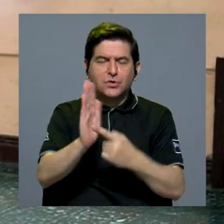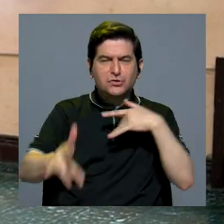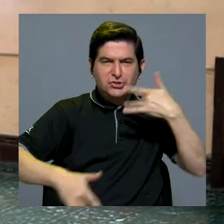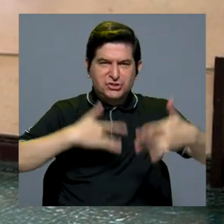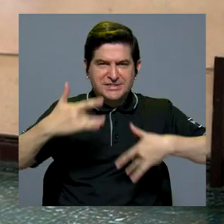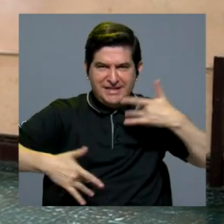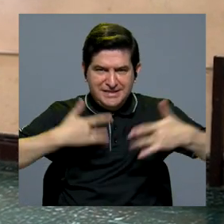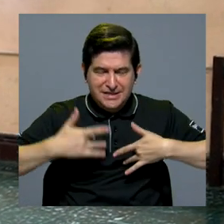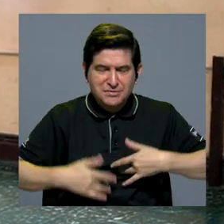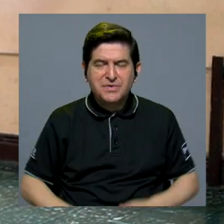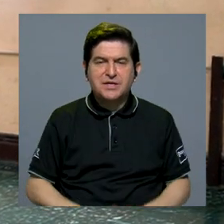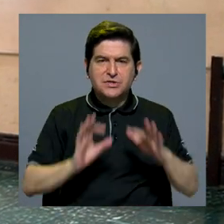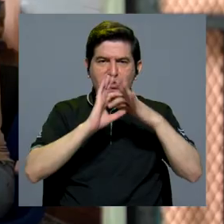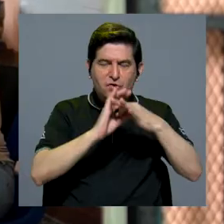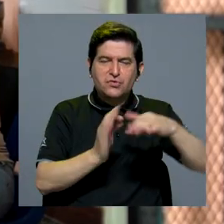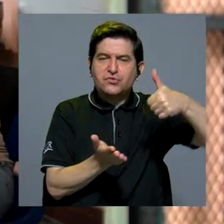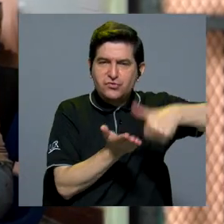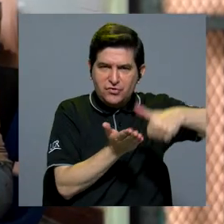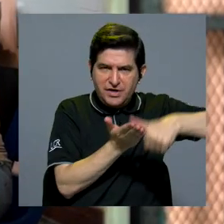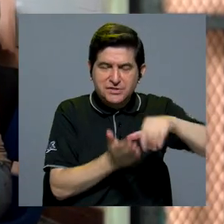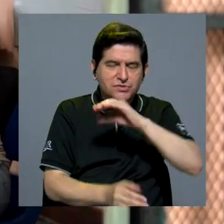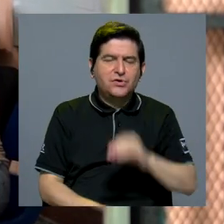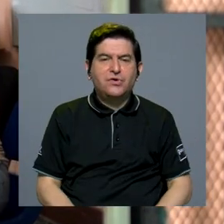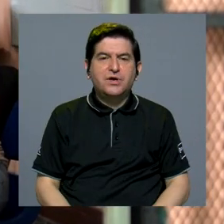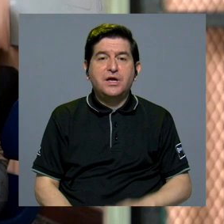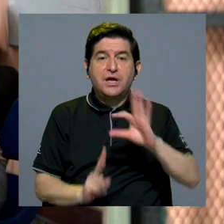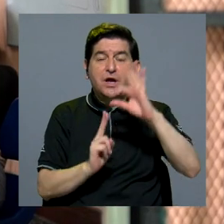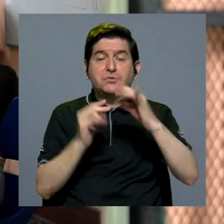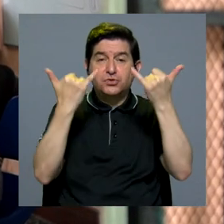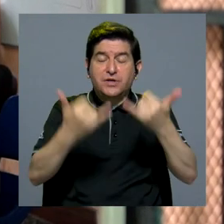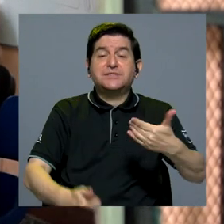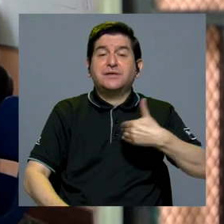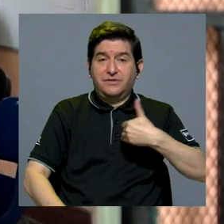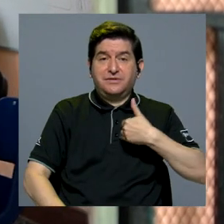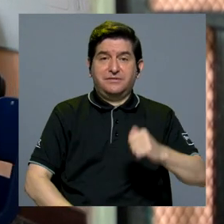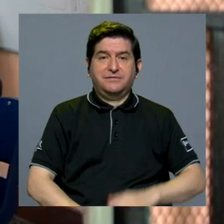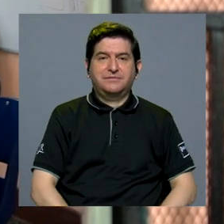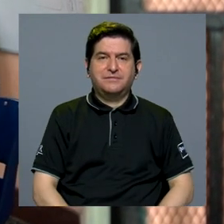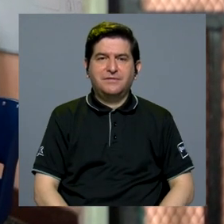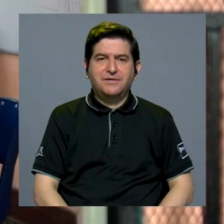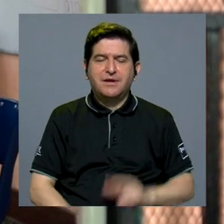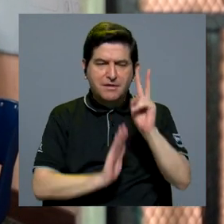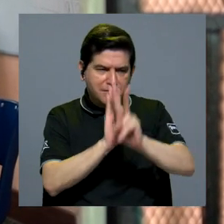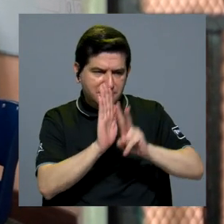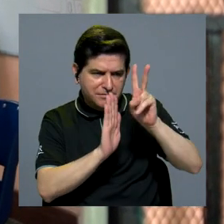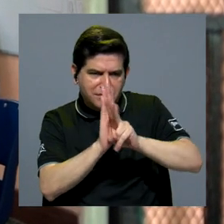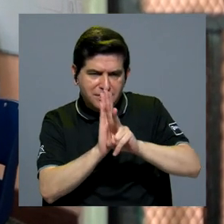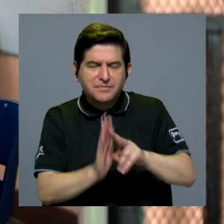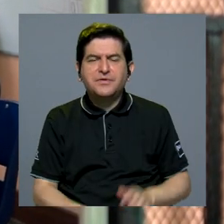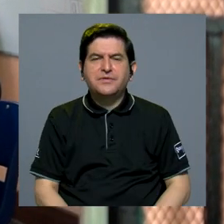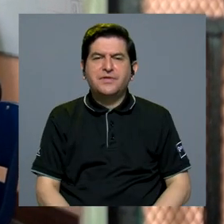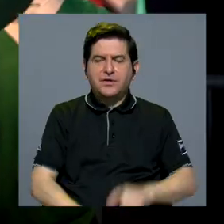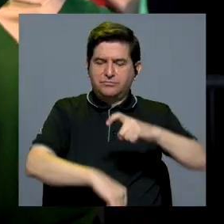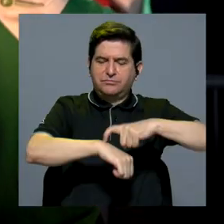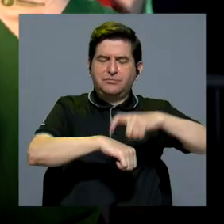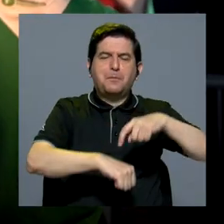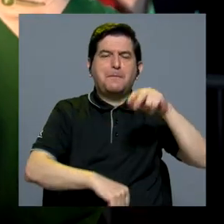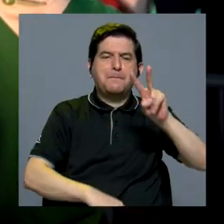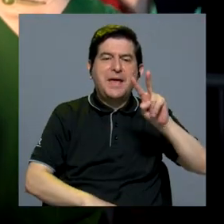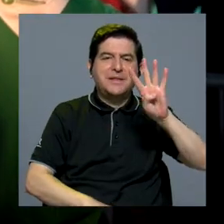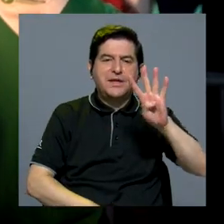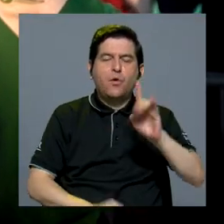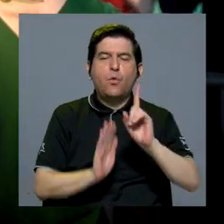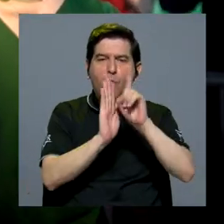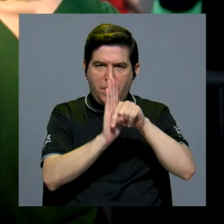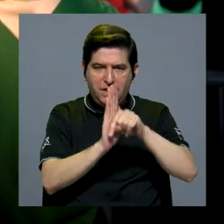sentimiento que tienen en relación al sufragio y a las acciones que en este momento tenían planteadas. El audiovisual, el cual tiene una duración de 24